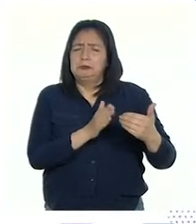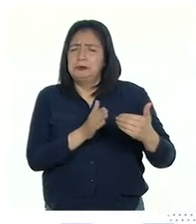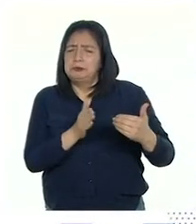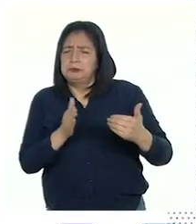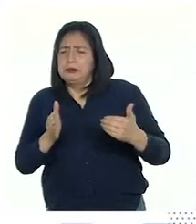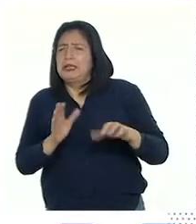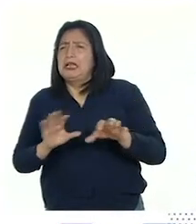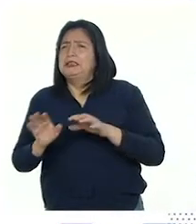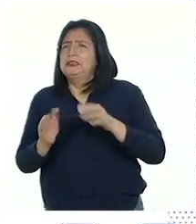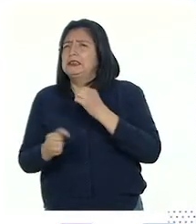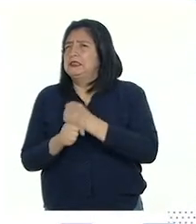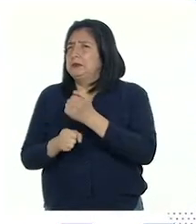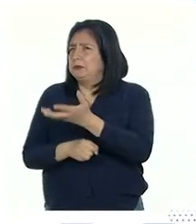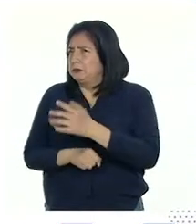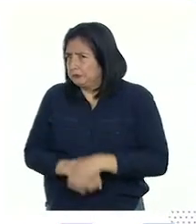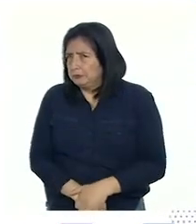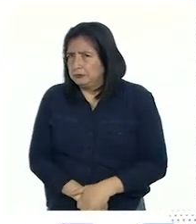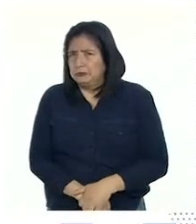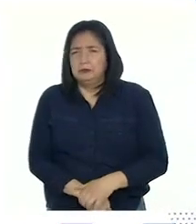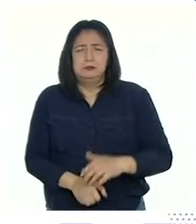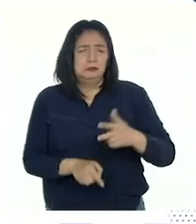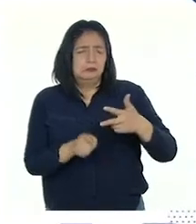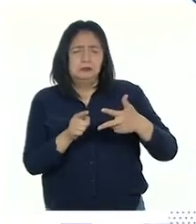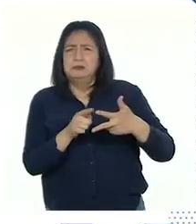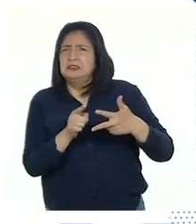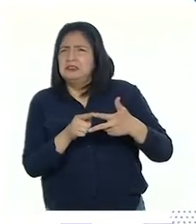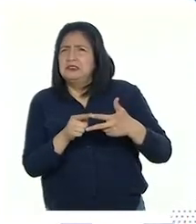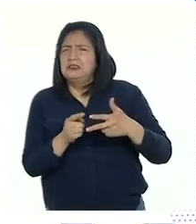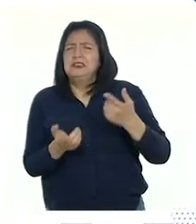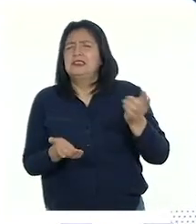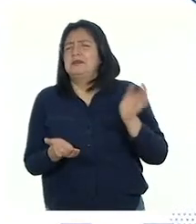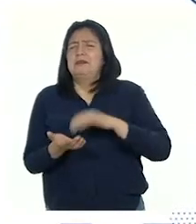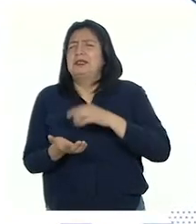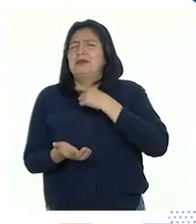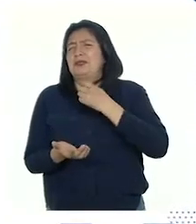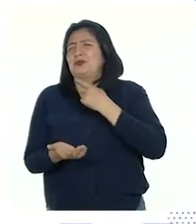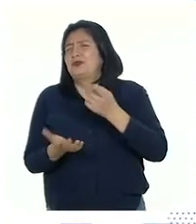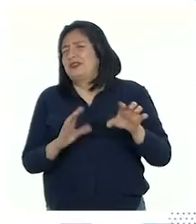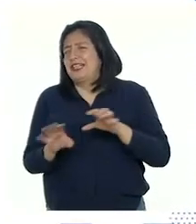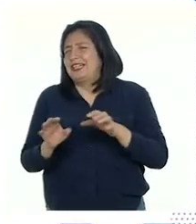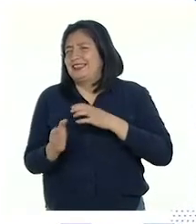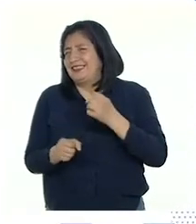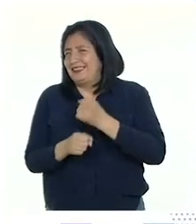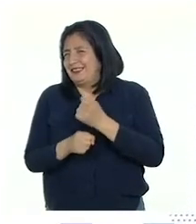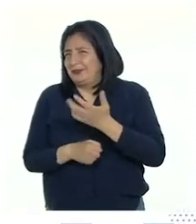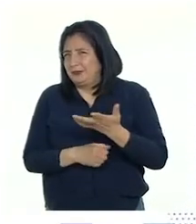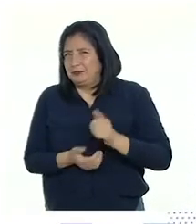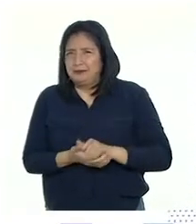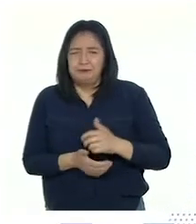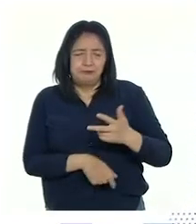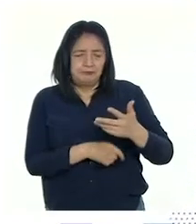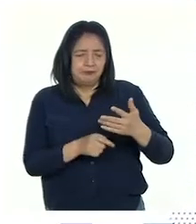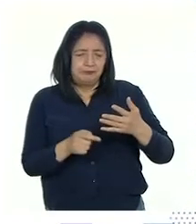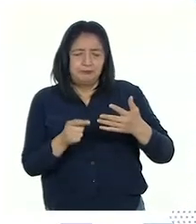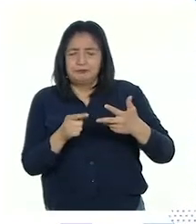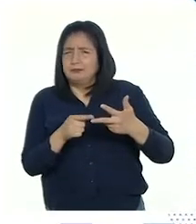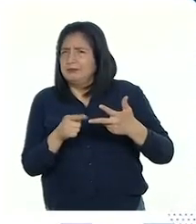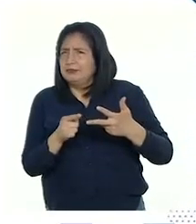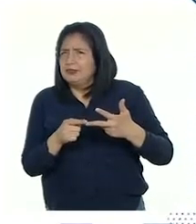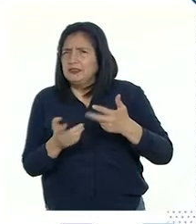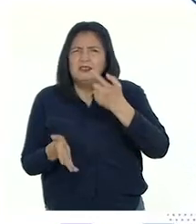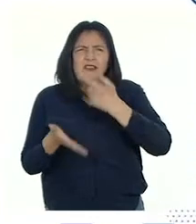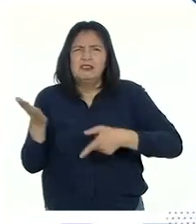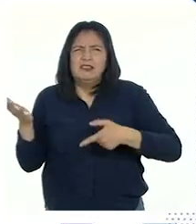realizar este trabajo? ¿Qué fue lo que más me gustó de realizar este trabajo? ¿Qué